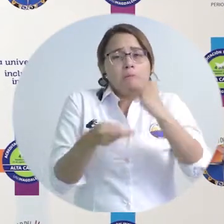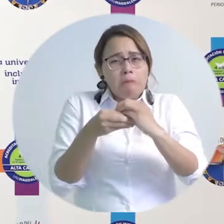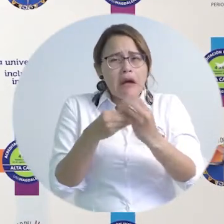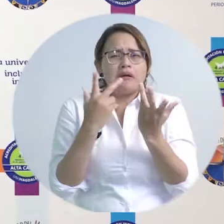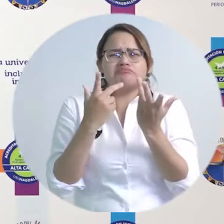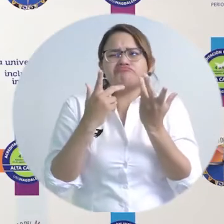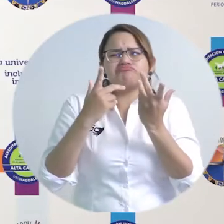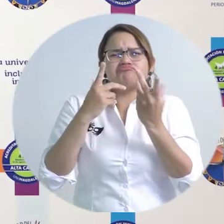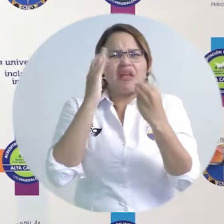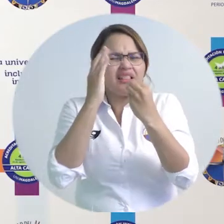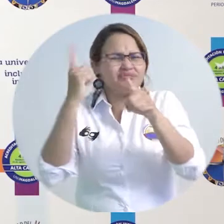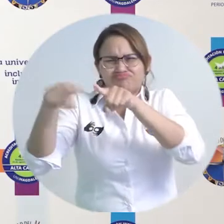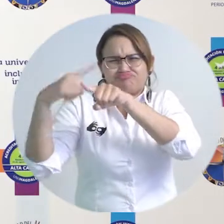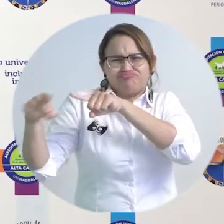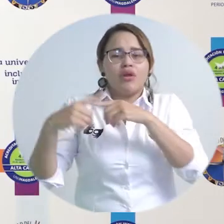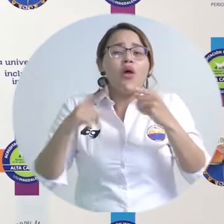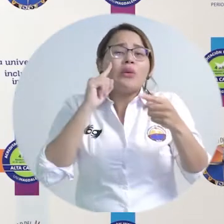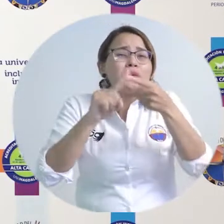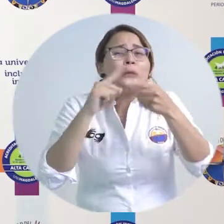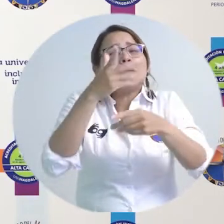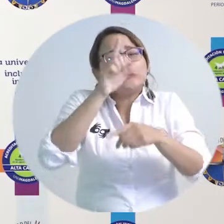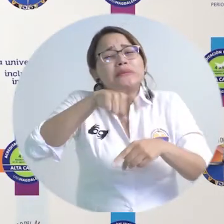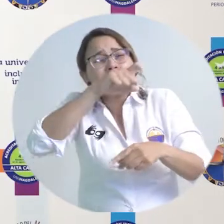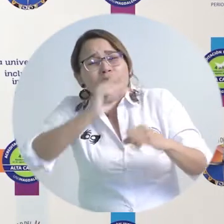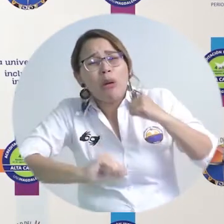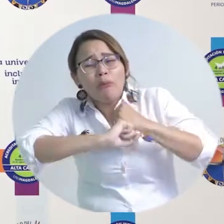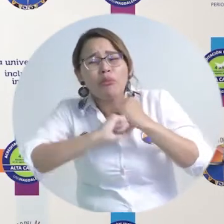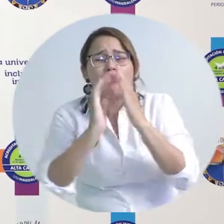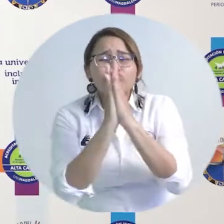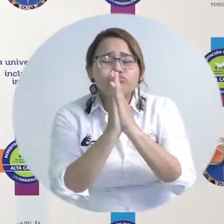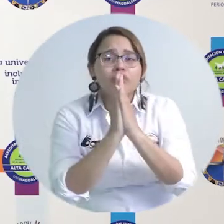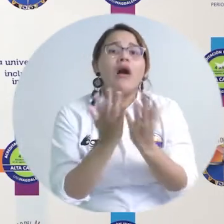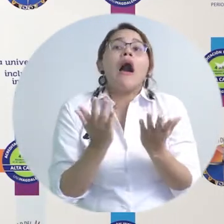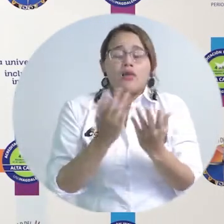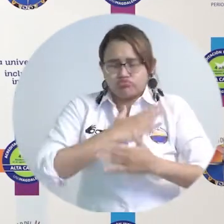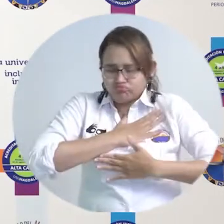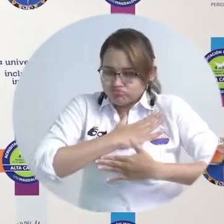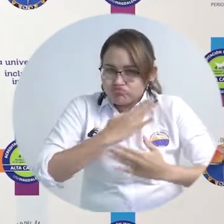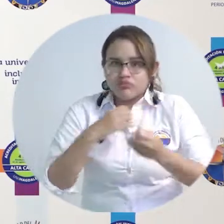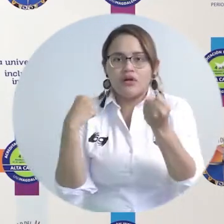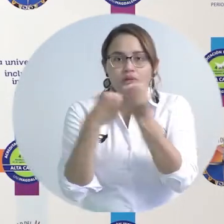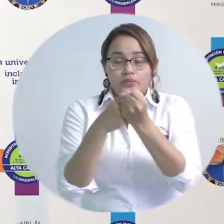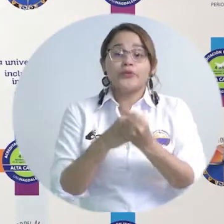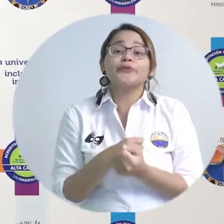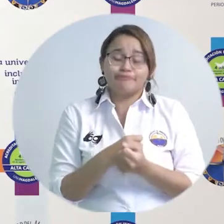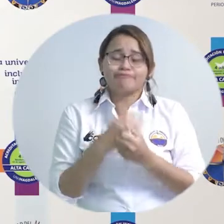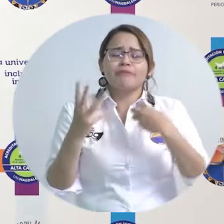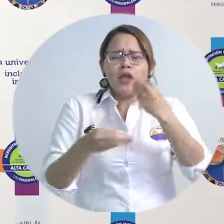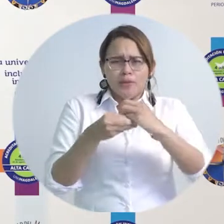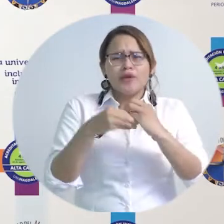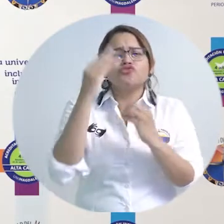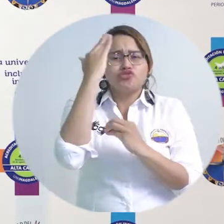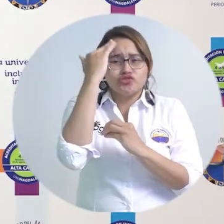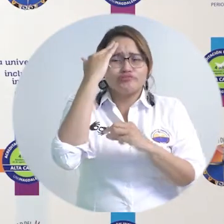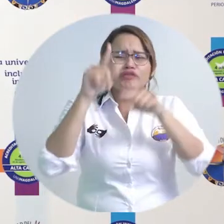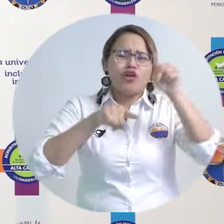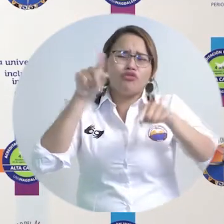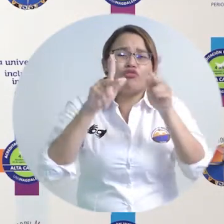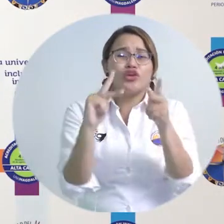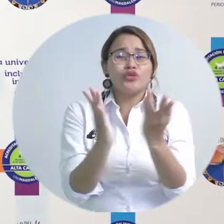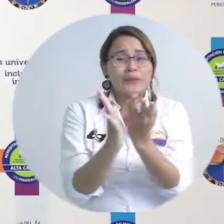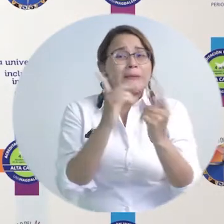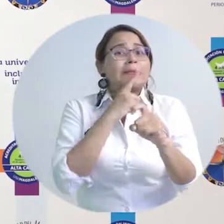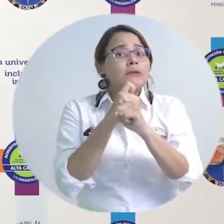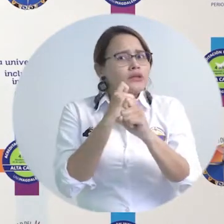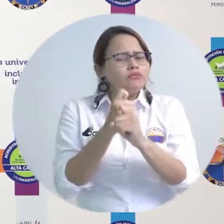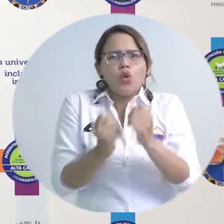distribuyendo almuerzo y refriero, estuvieron cumplidamente reclamando su almuerzo, entendemos que si venían a buscarlo a la universidad es porque de verdad lo necesitaban. Entonces,